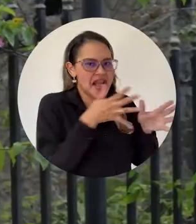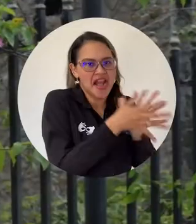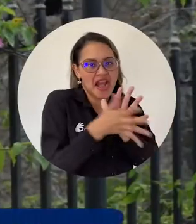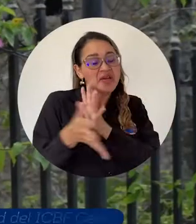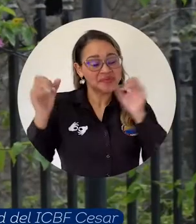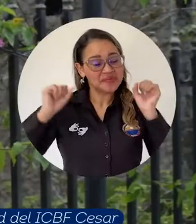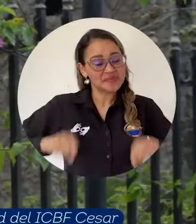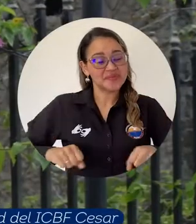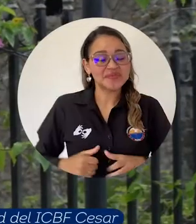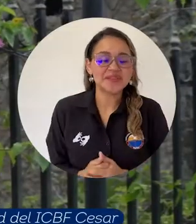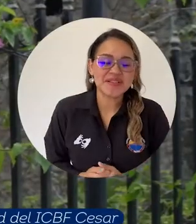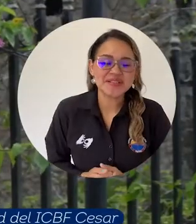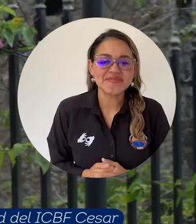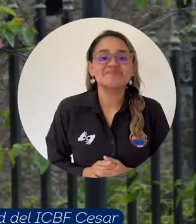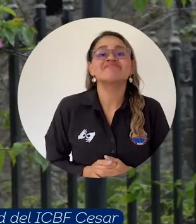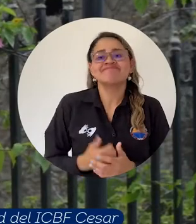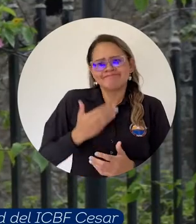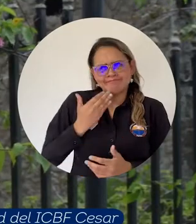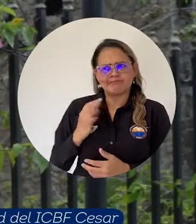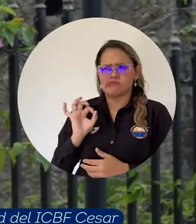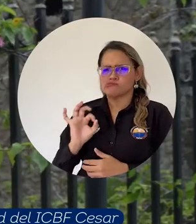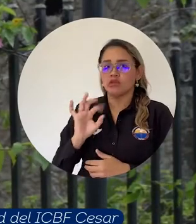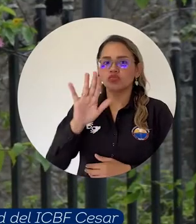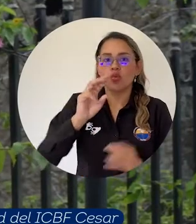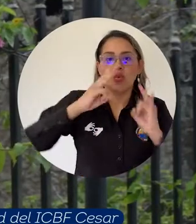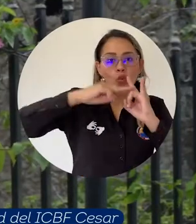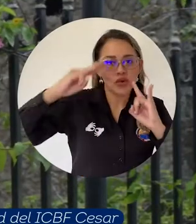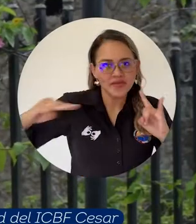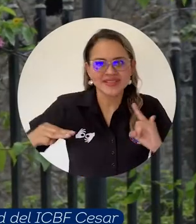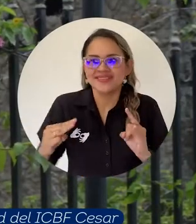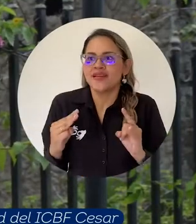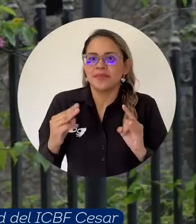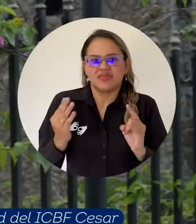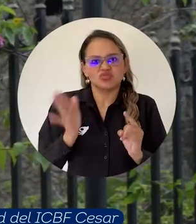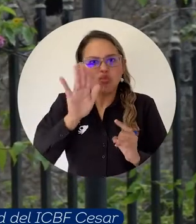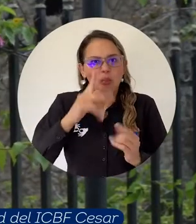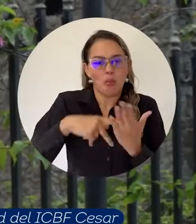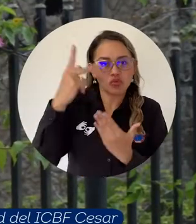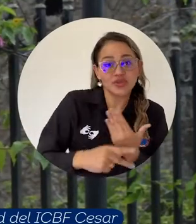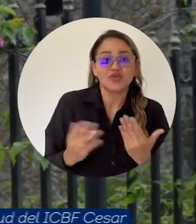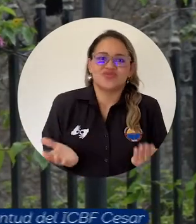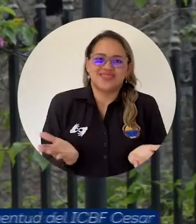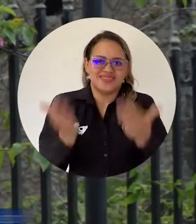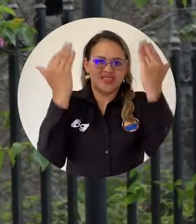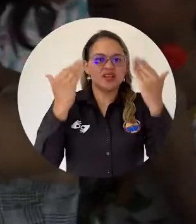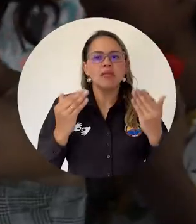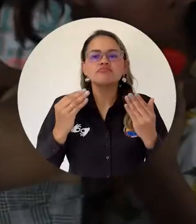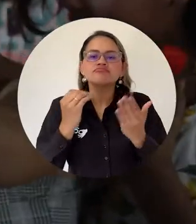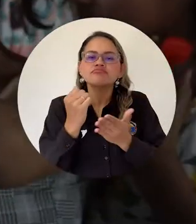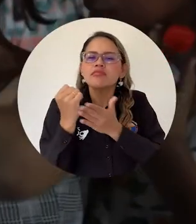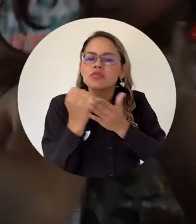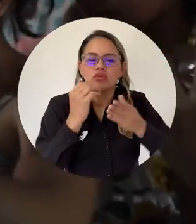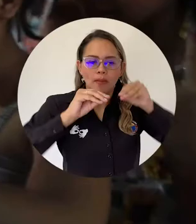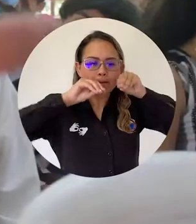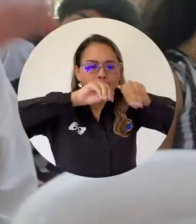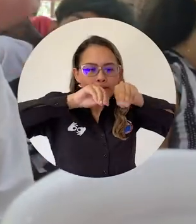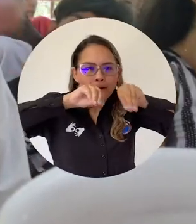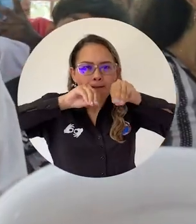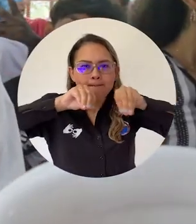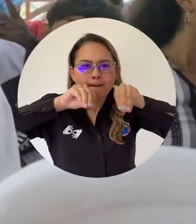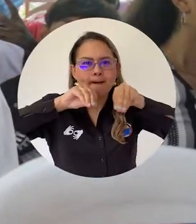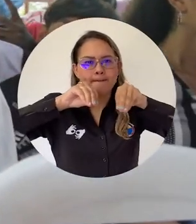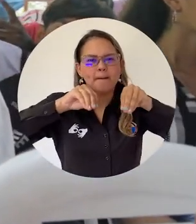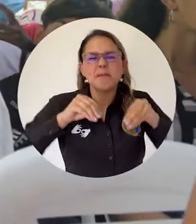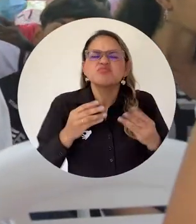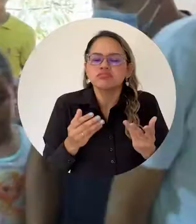Provisualizar todo el abordaje que realiza la Universidad del Magdalena como operador de Generaciones Sacúdete termina siendo un proceso formativo bastante